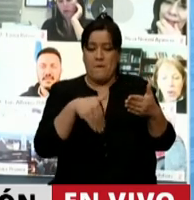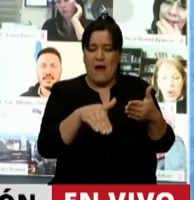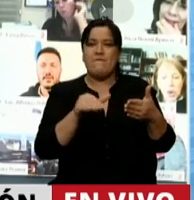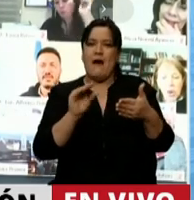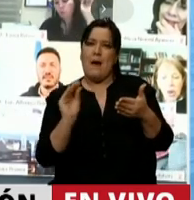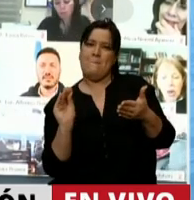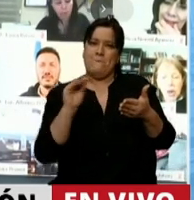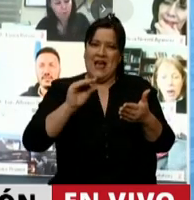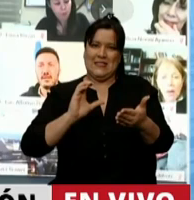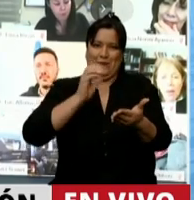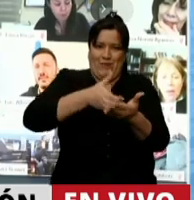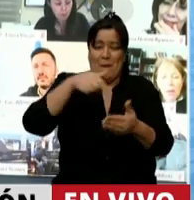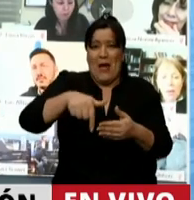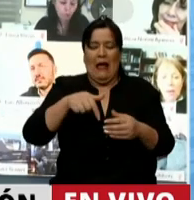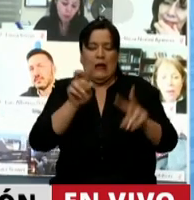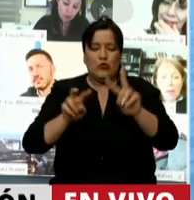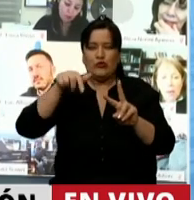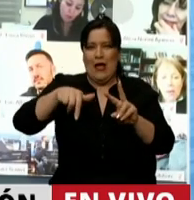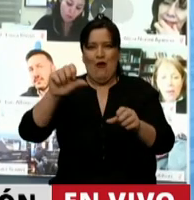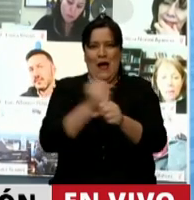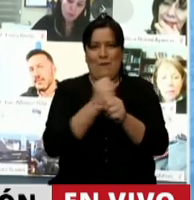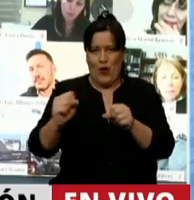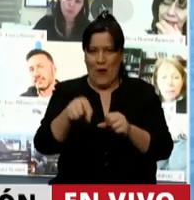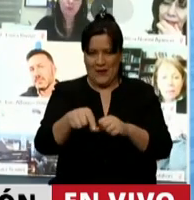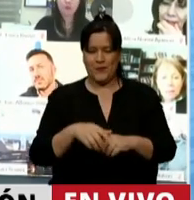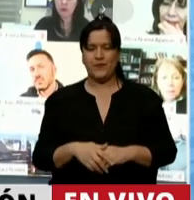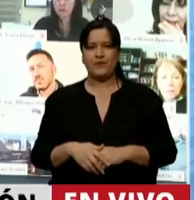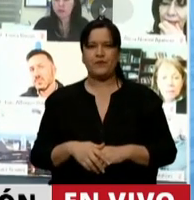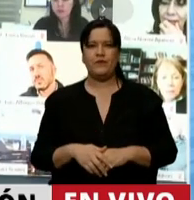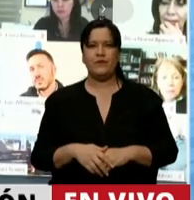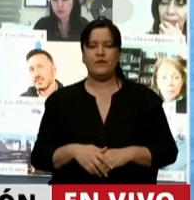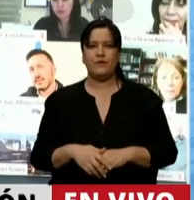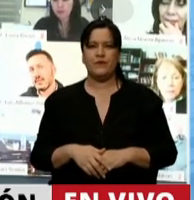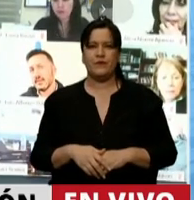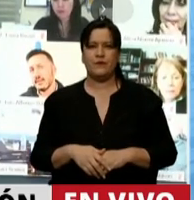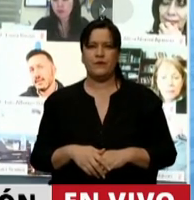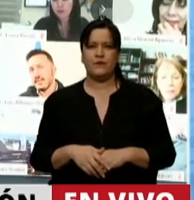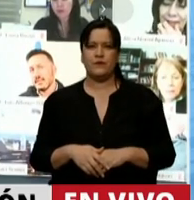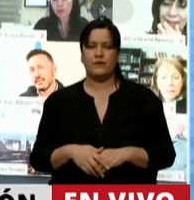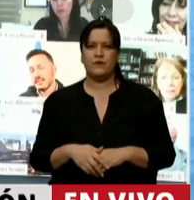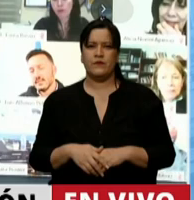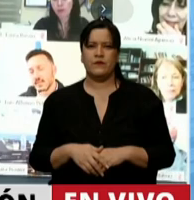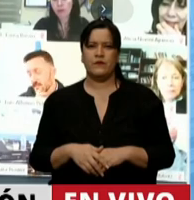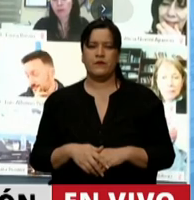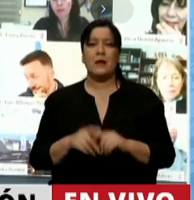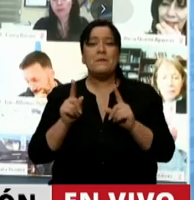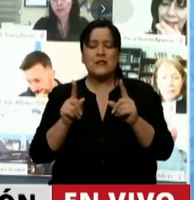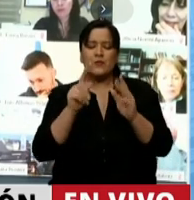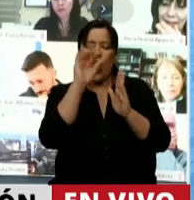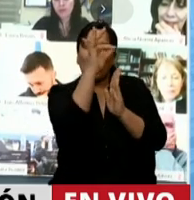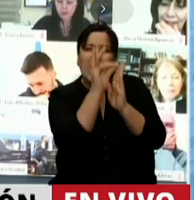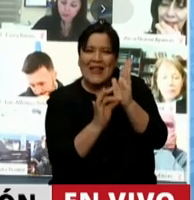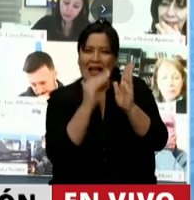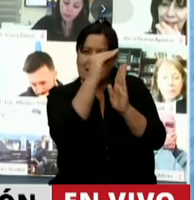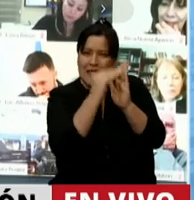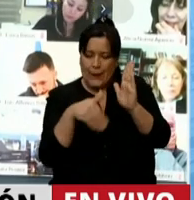buscando aprobar en este recinto. Que parte de ese detalle sea